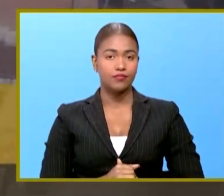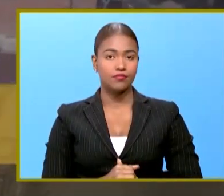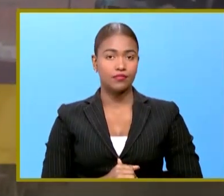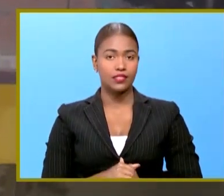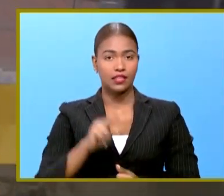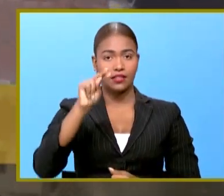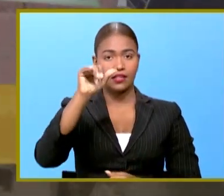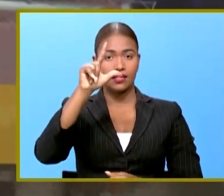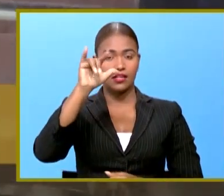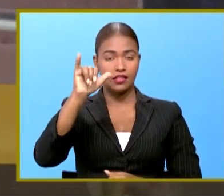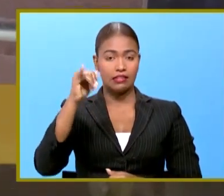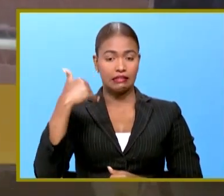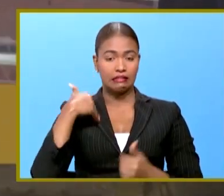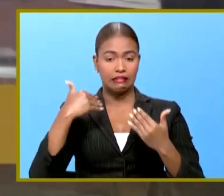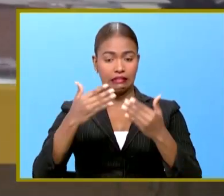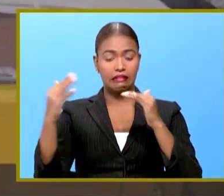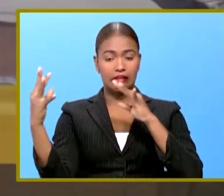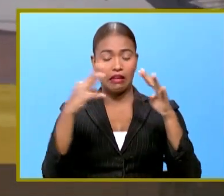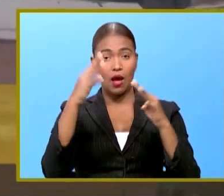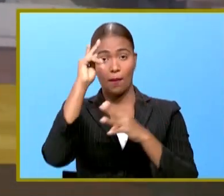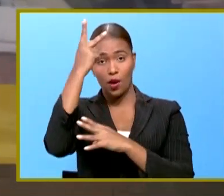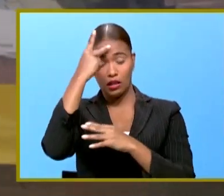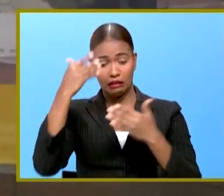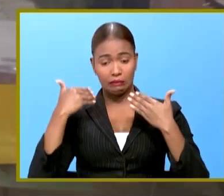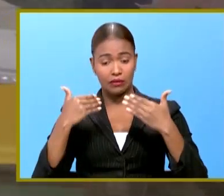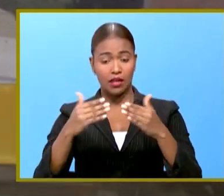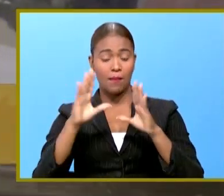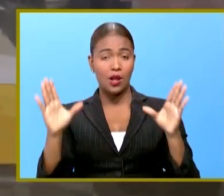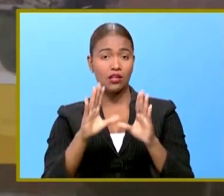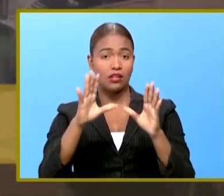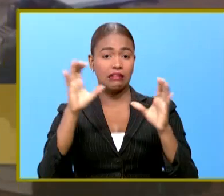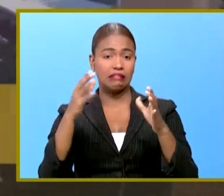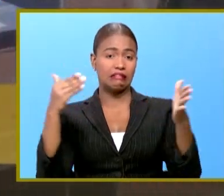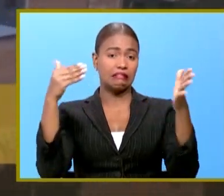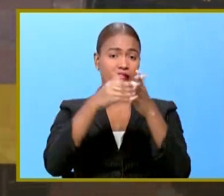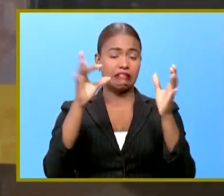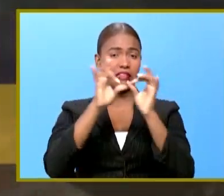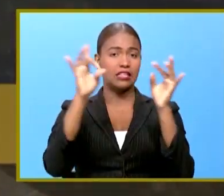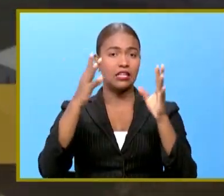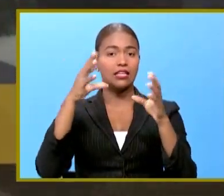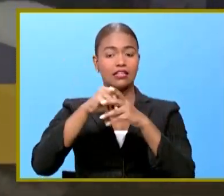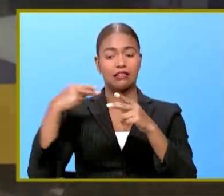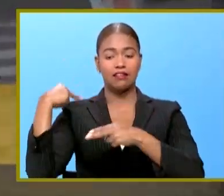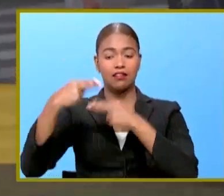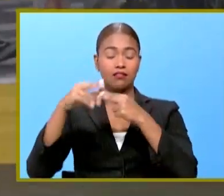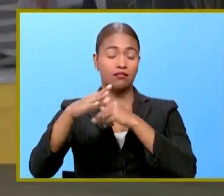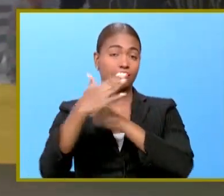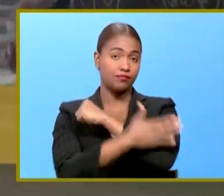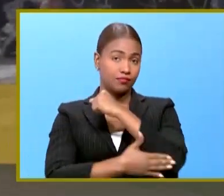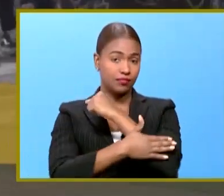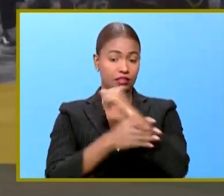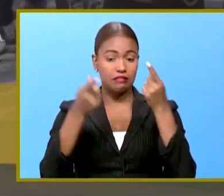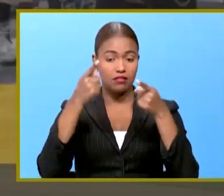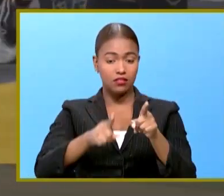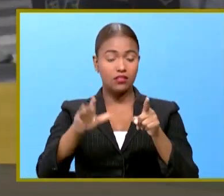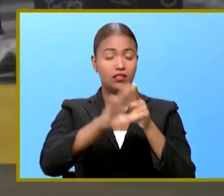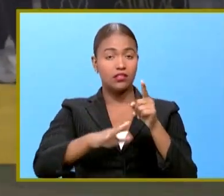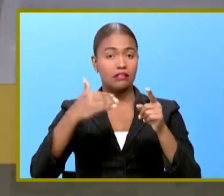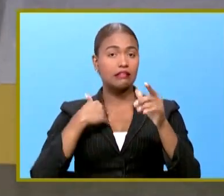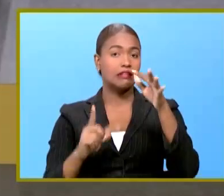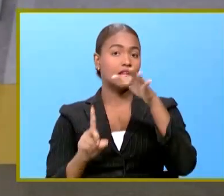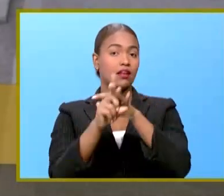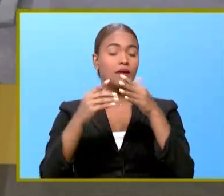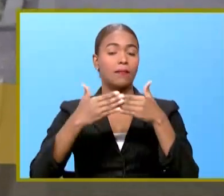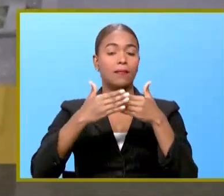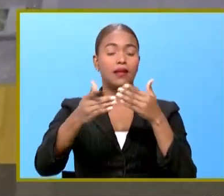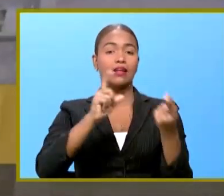México vive una guerra política en medio de un proceso anticorrupción sin precedentes en la historia del país un acontecimiento que se produjo